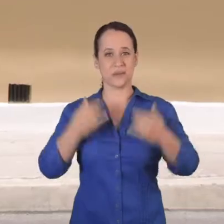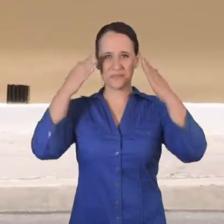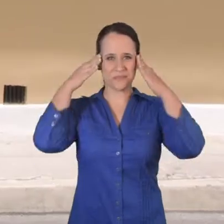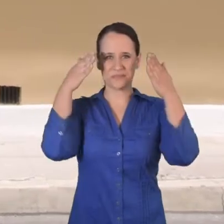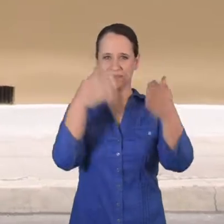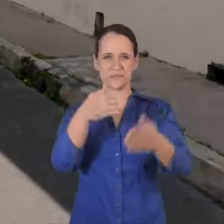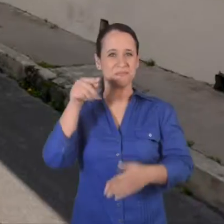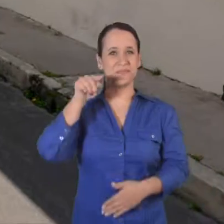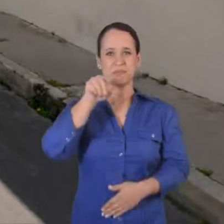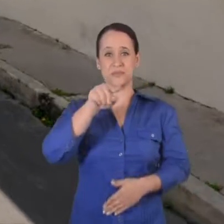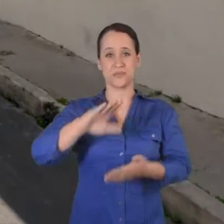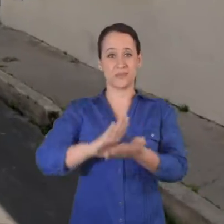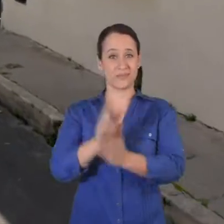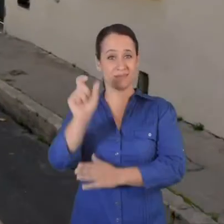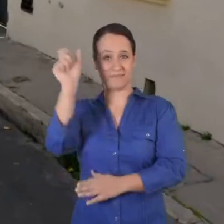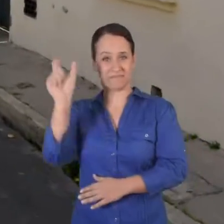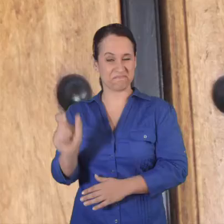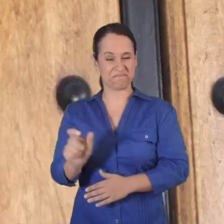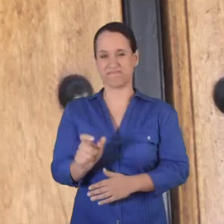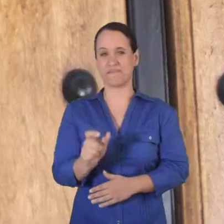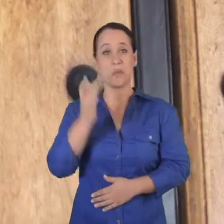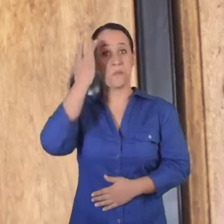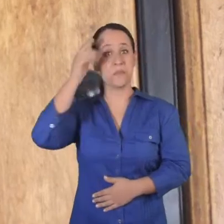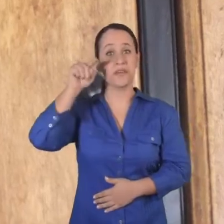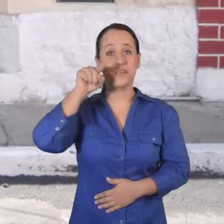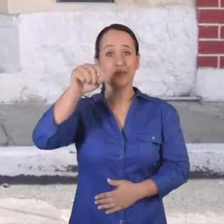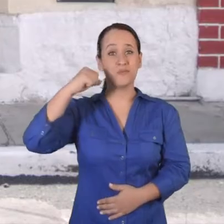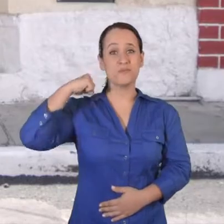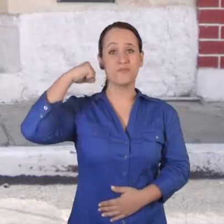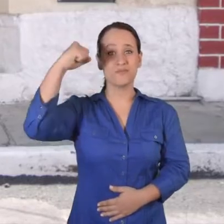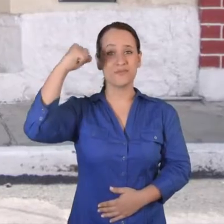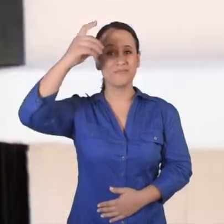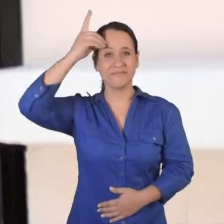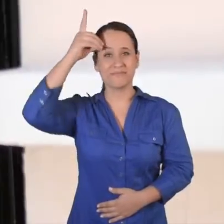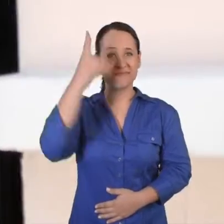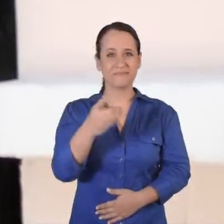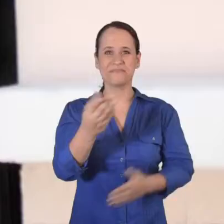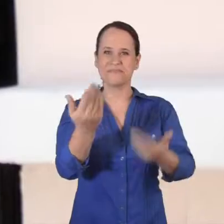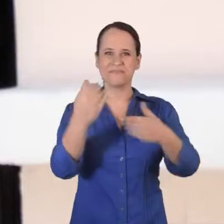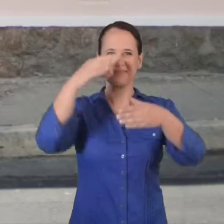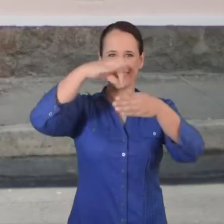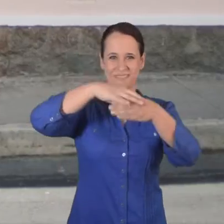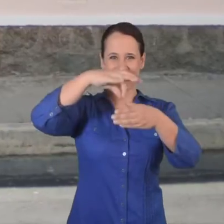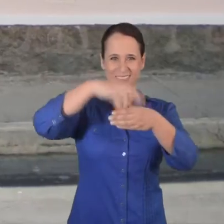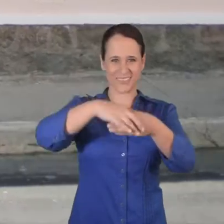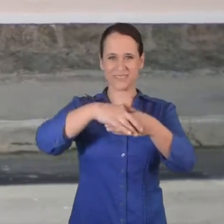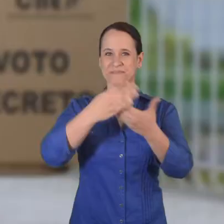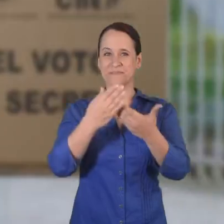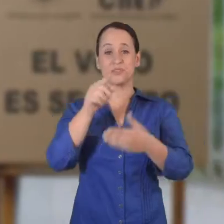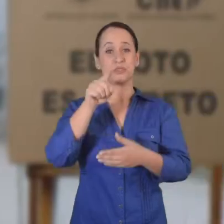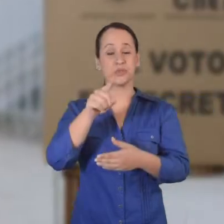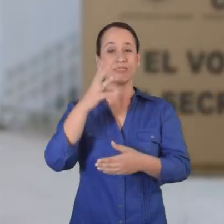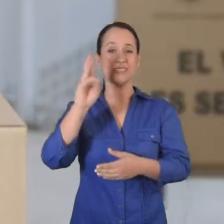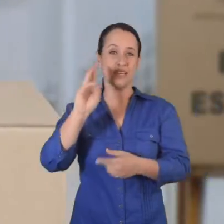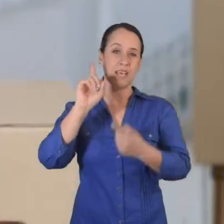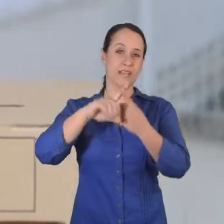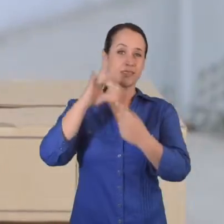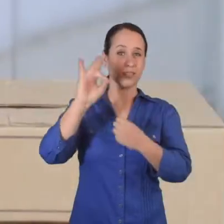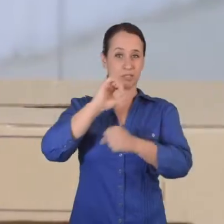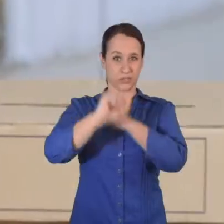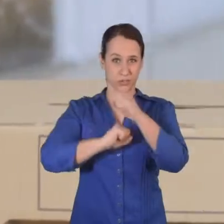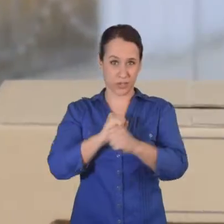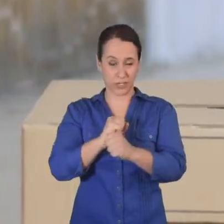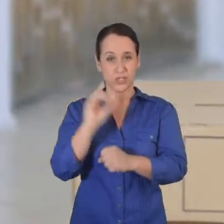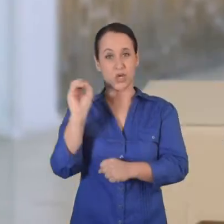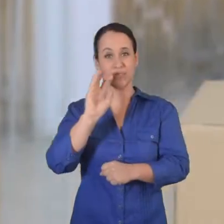Esta vez se trata de ti, de nadie más, porque tú también tienes el poder de decidir, ejerce tu derecho al voto. Si tienes entre